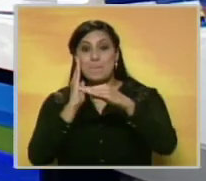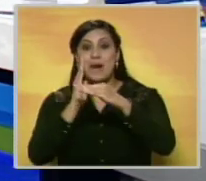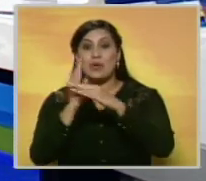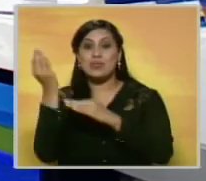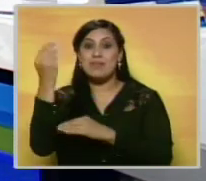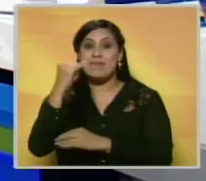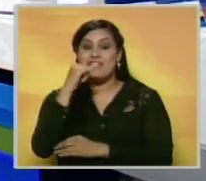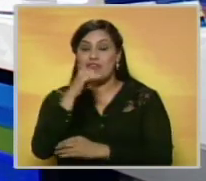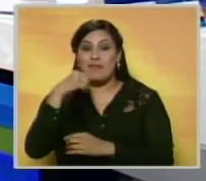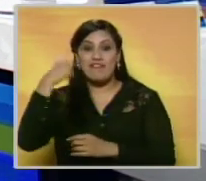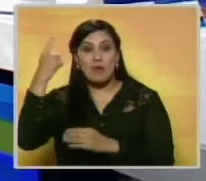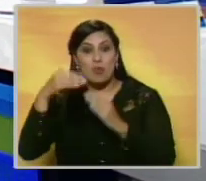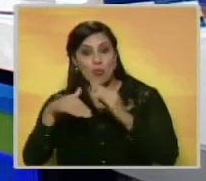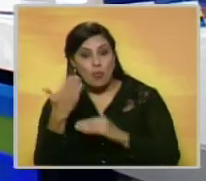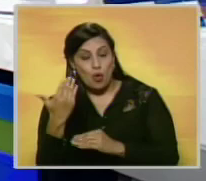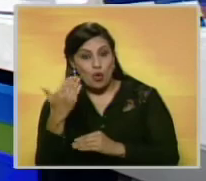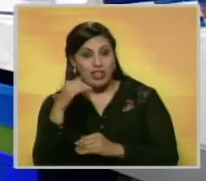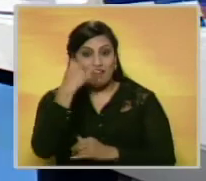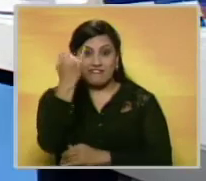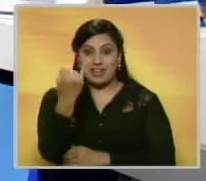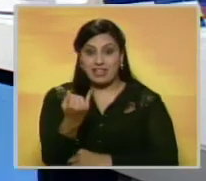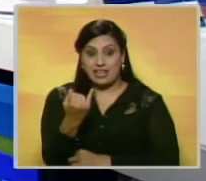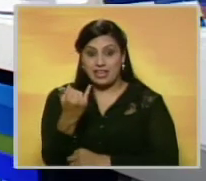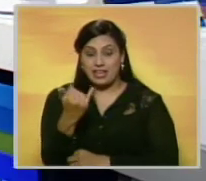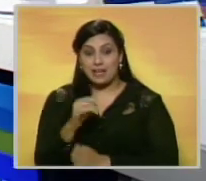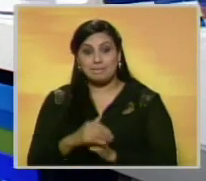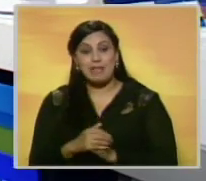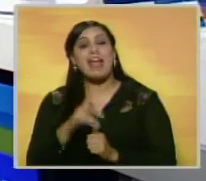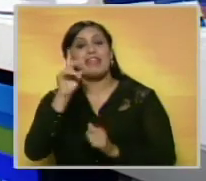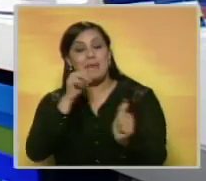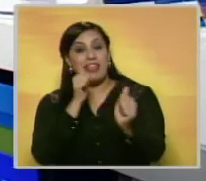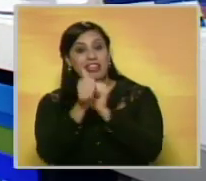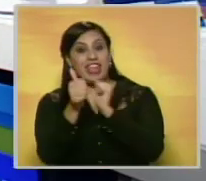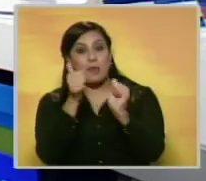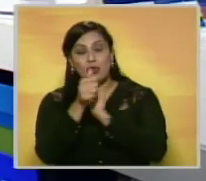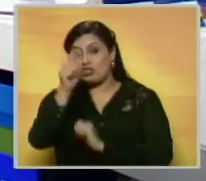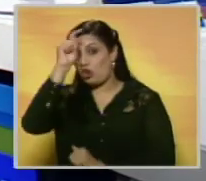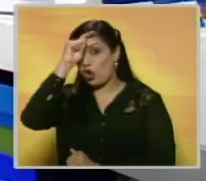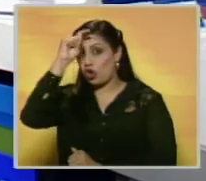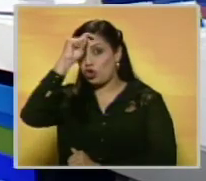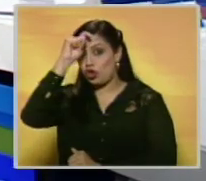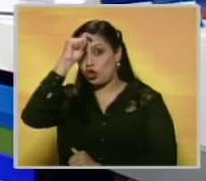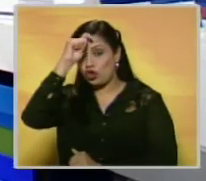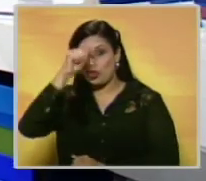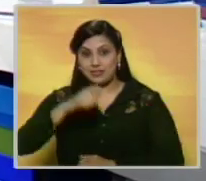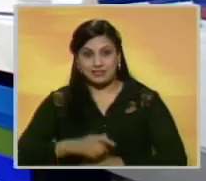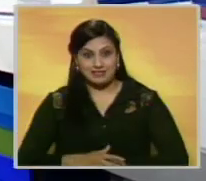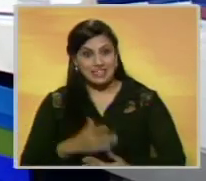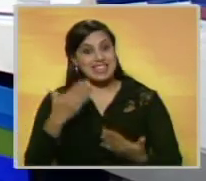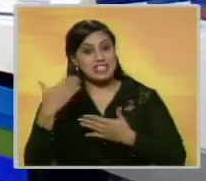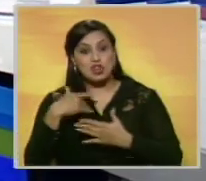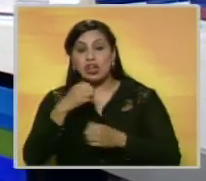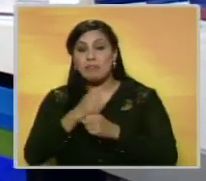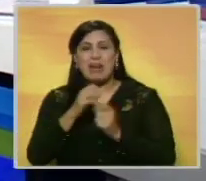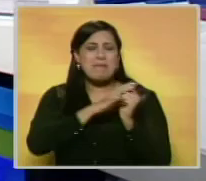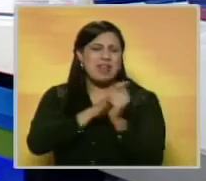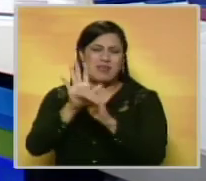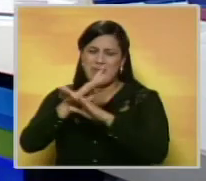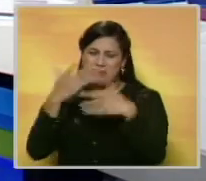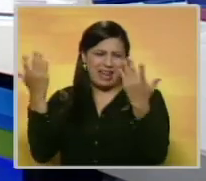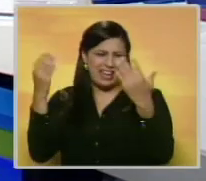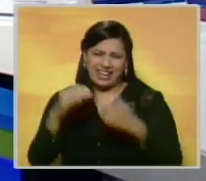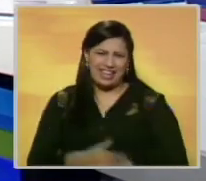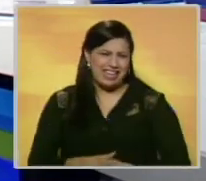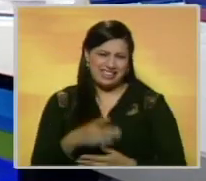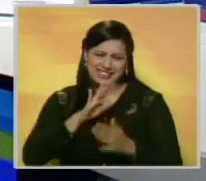tendremos estrenos y estrellas con Federica Guzmán, y los deportes con Tony Cittadino, que yo espero que no hable de béisbol. ¿Para qué,